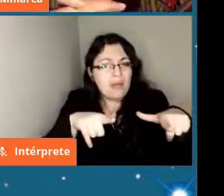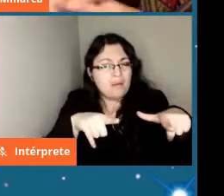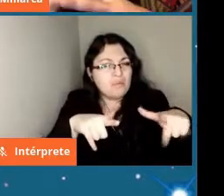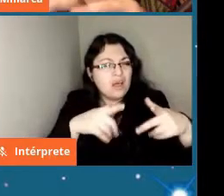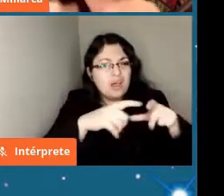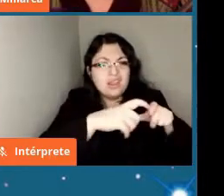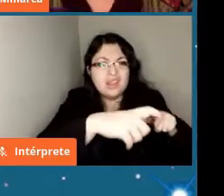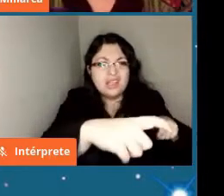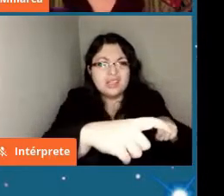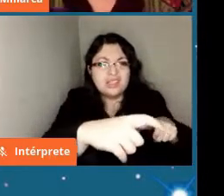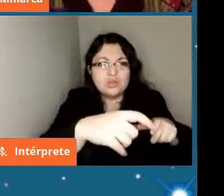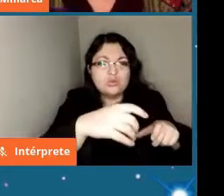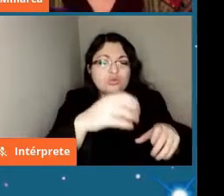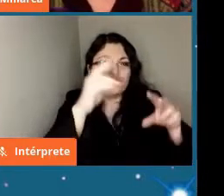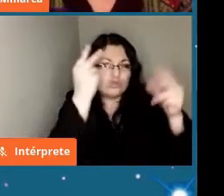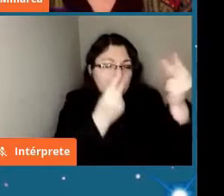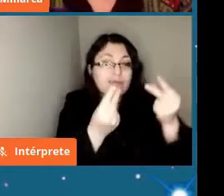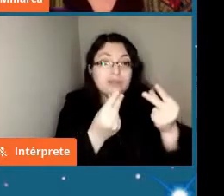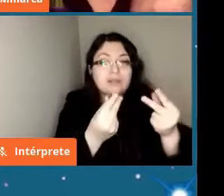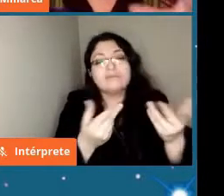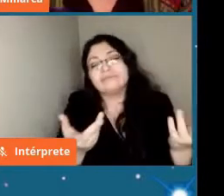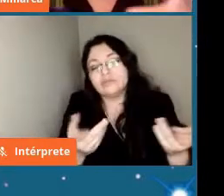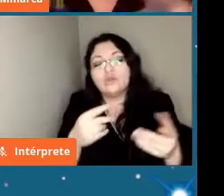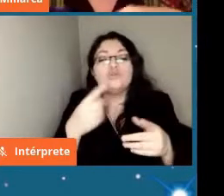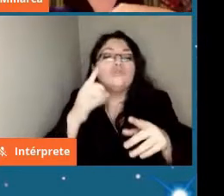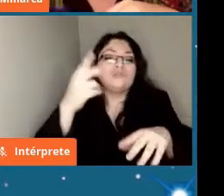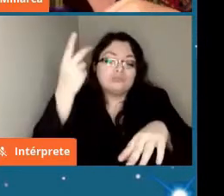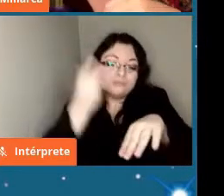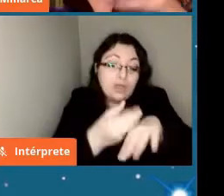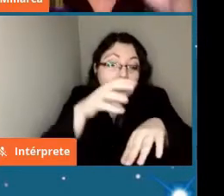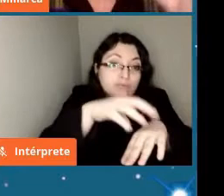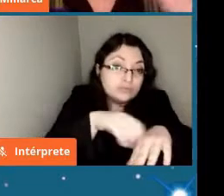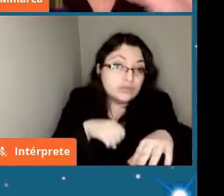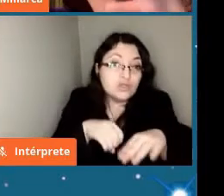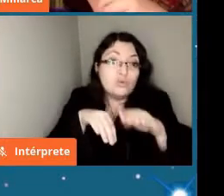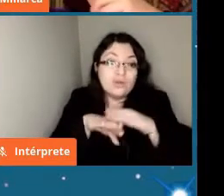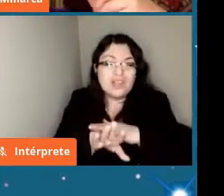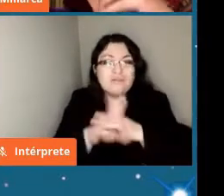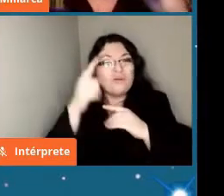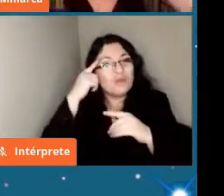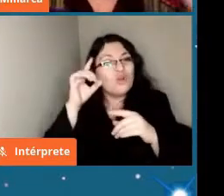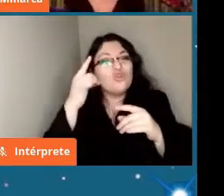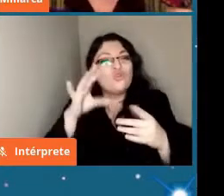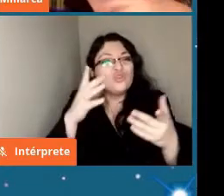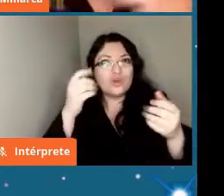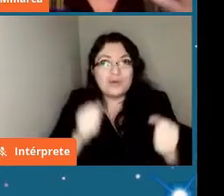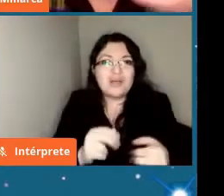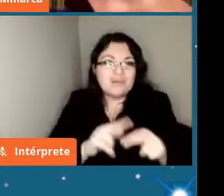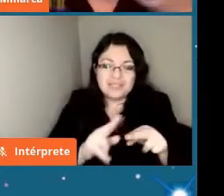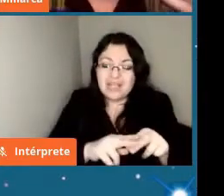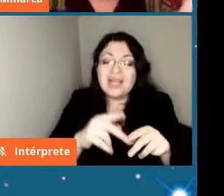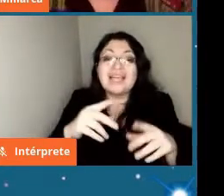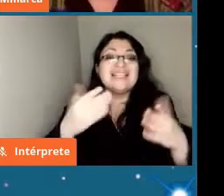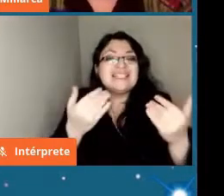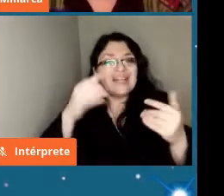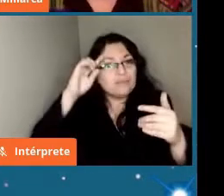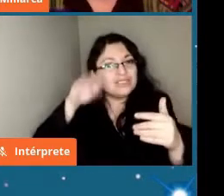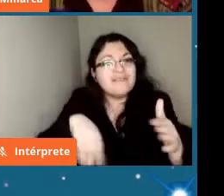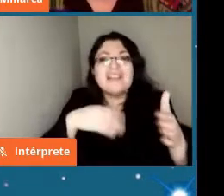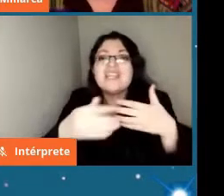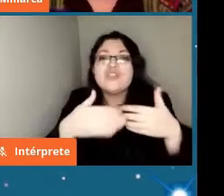entonces la única forma de saberlo es registrando su órbita de entrada y eso significa que necesitamos más